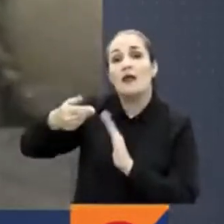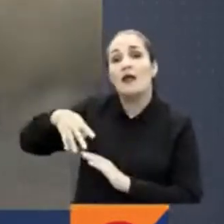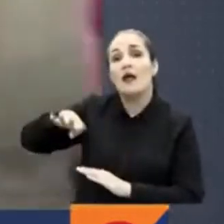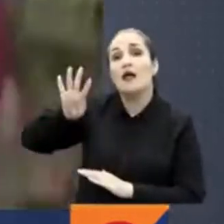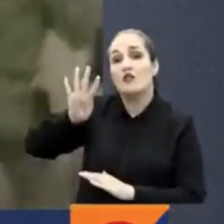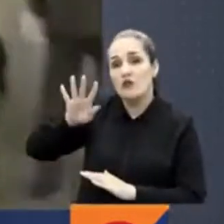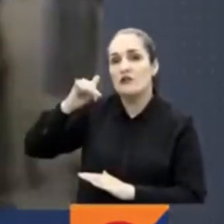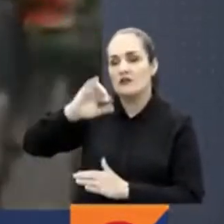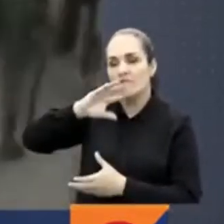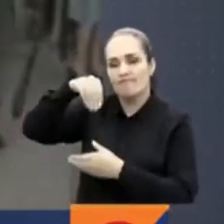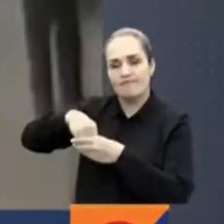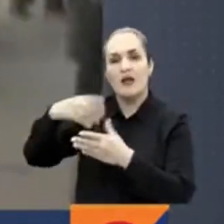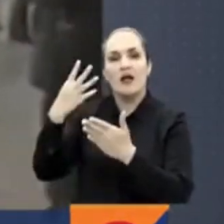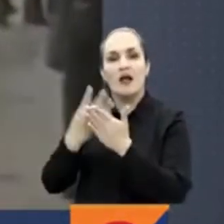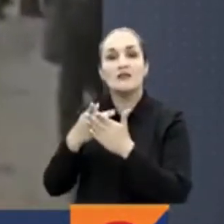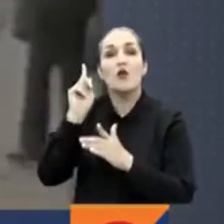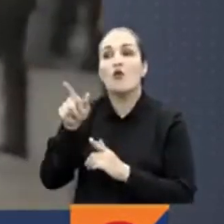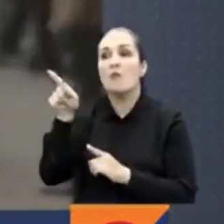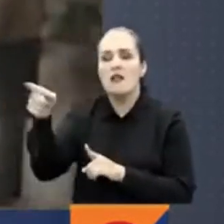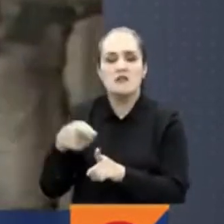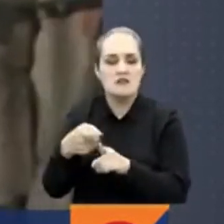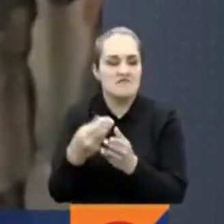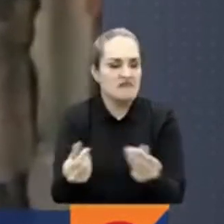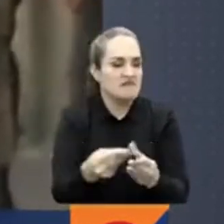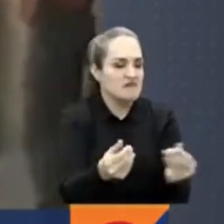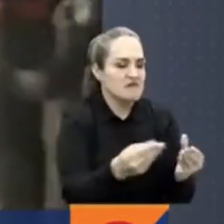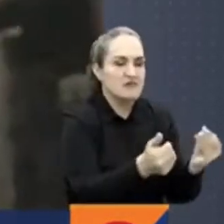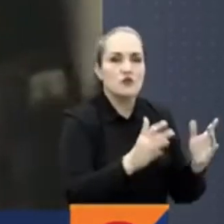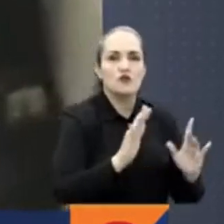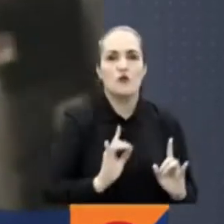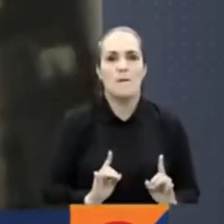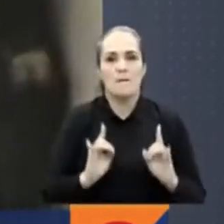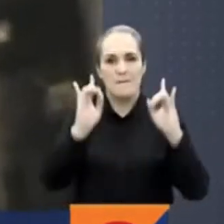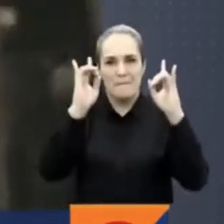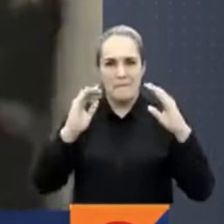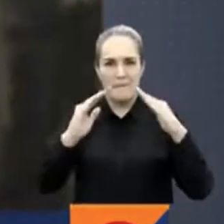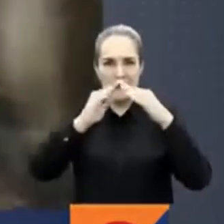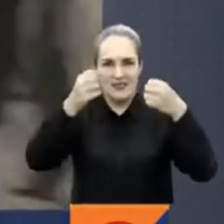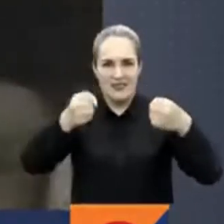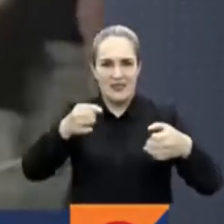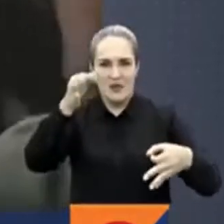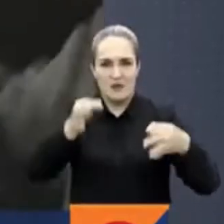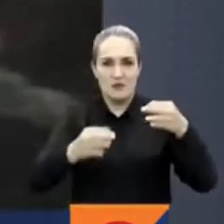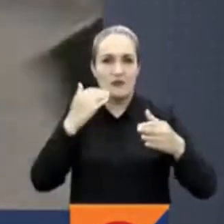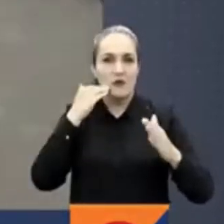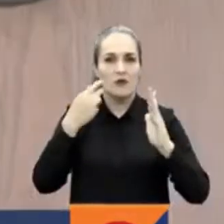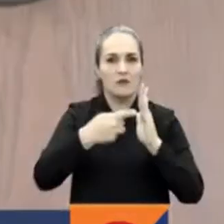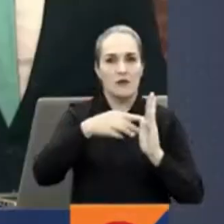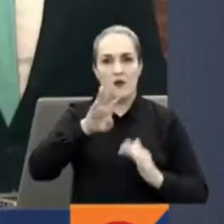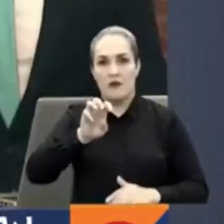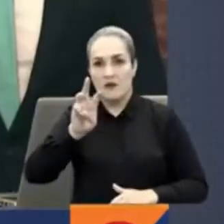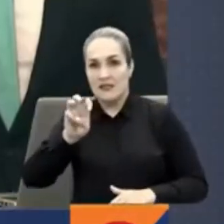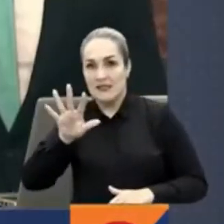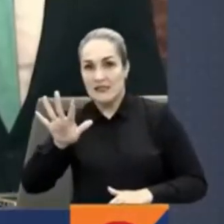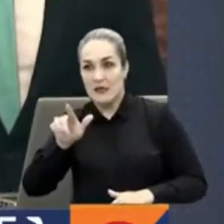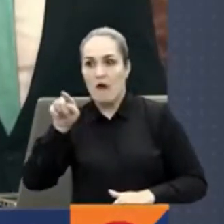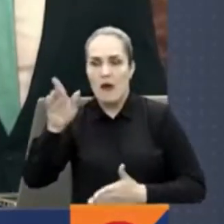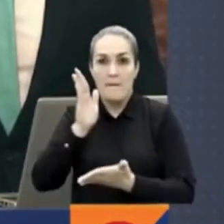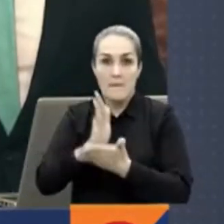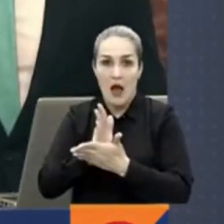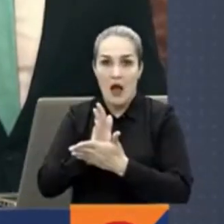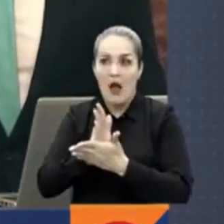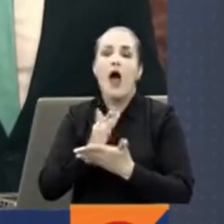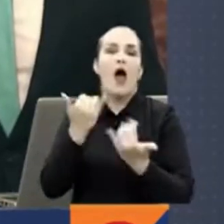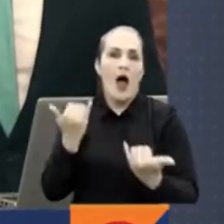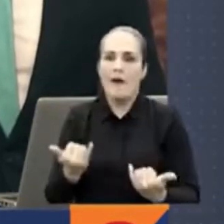forzada de varias personas durante la retoma militar del Palacio de Justicia en 1985. La Fiscalía